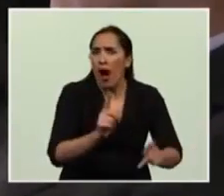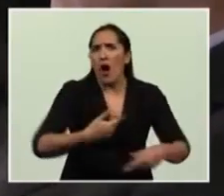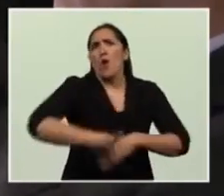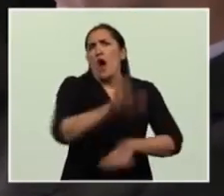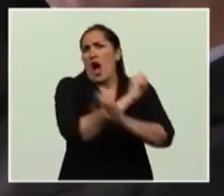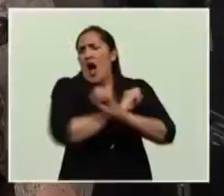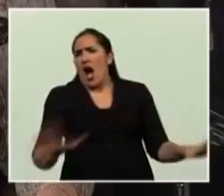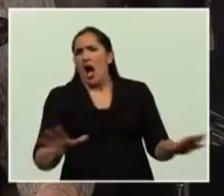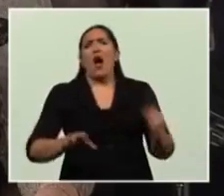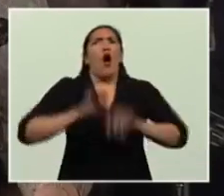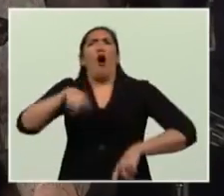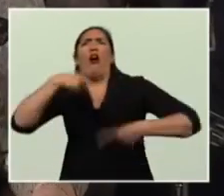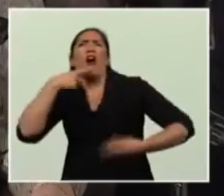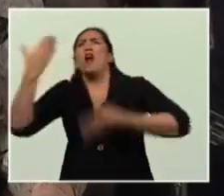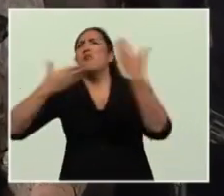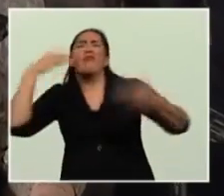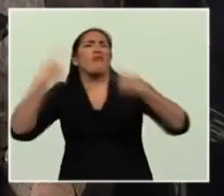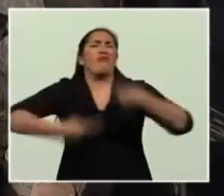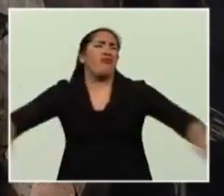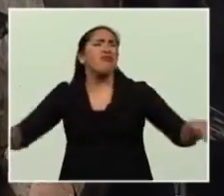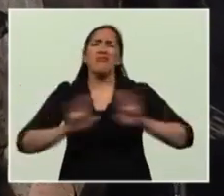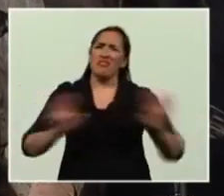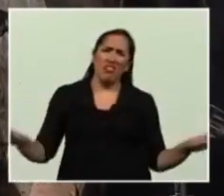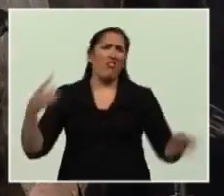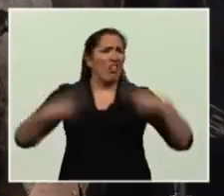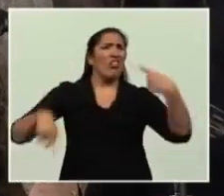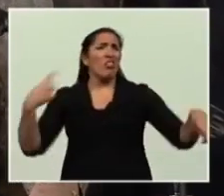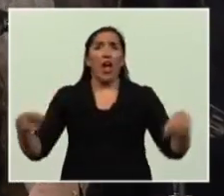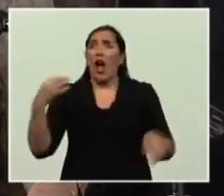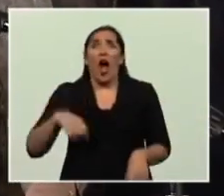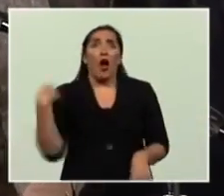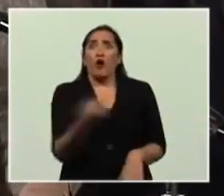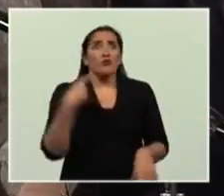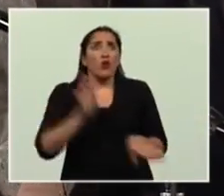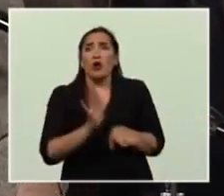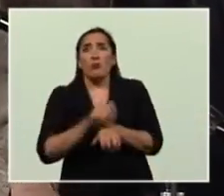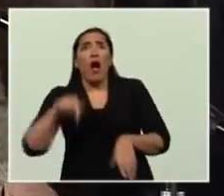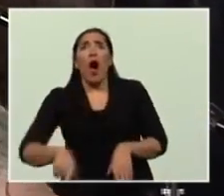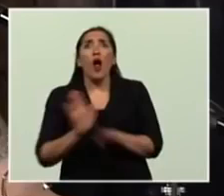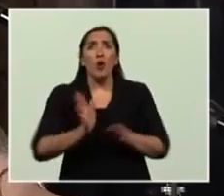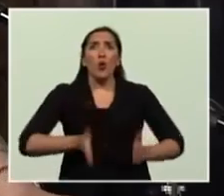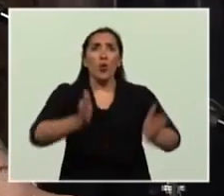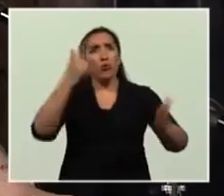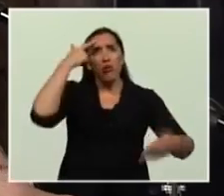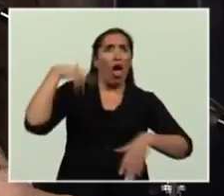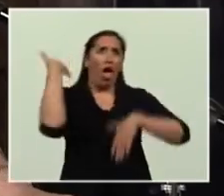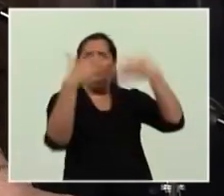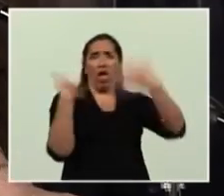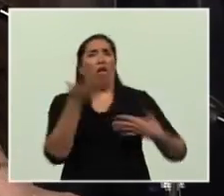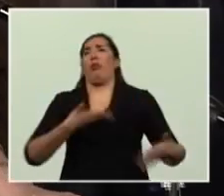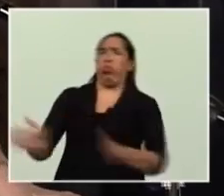cosa, que si no pagábamos pasaba tal otra, prácticamente hoy deberíamos estar despistados a un costado de la ruta, nada de eso